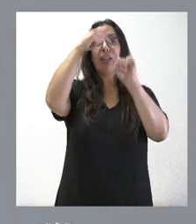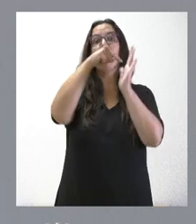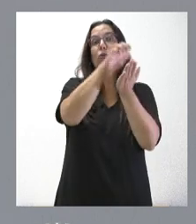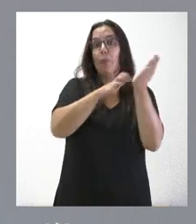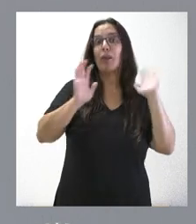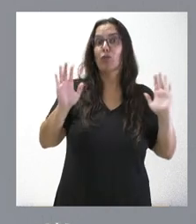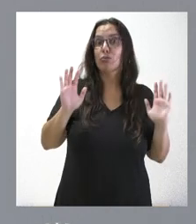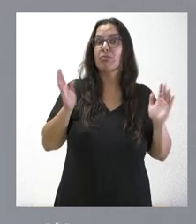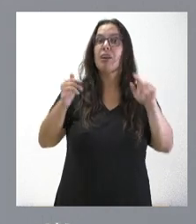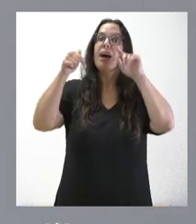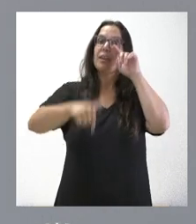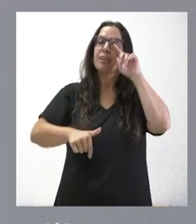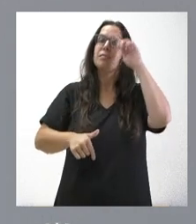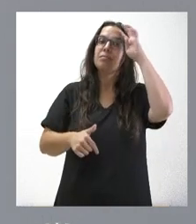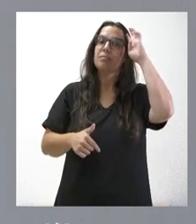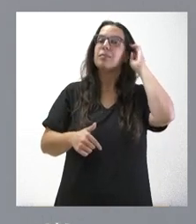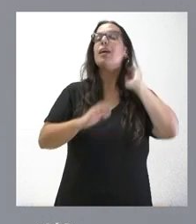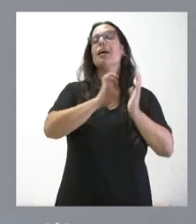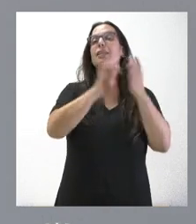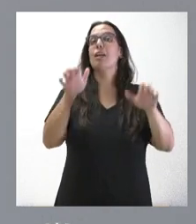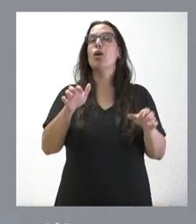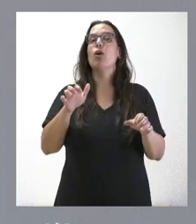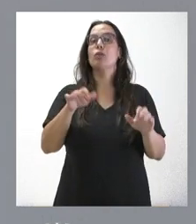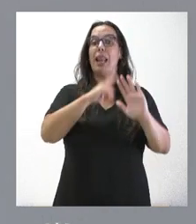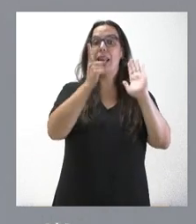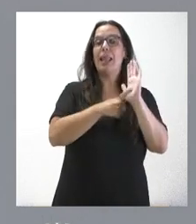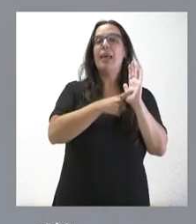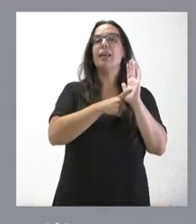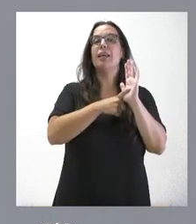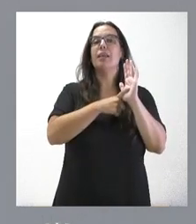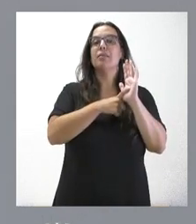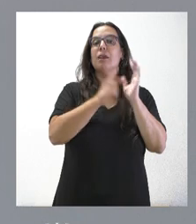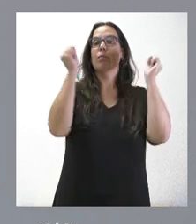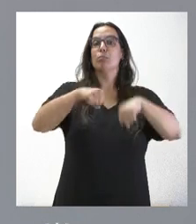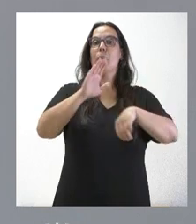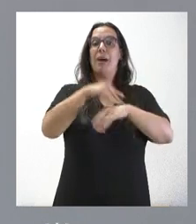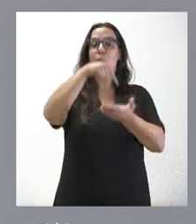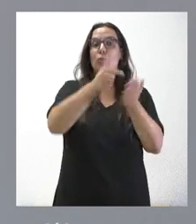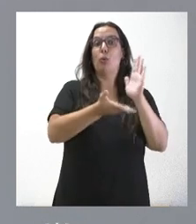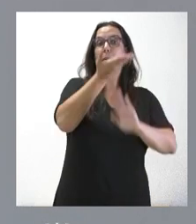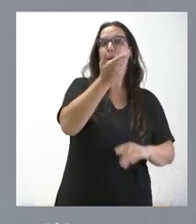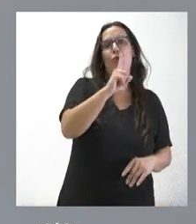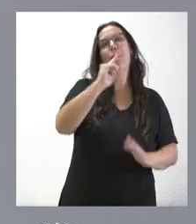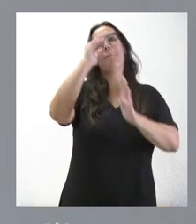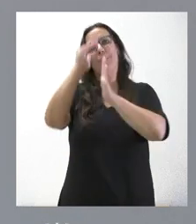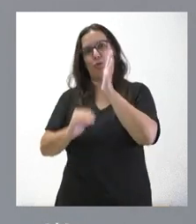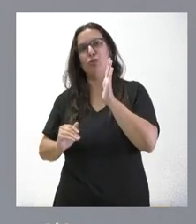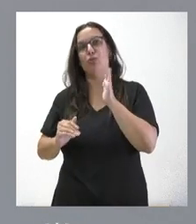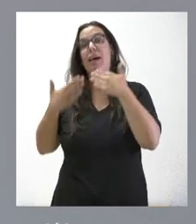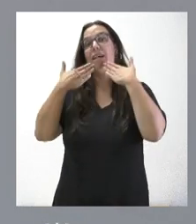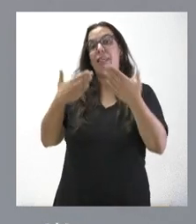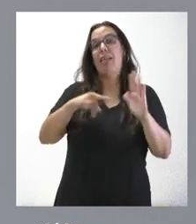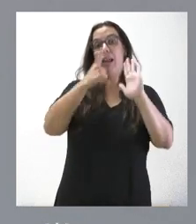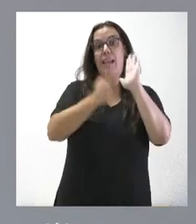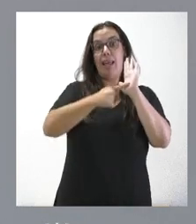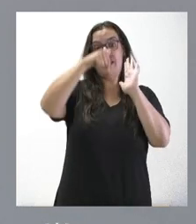Es que en Castilla y León hemos aprobado el ámbito legislativo no para subir impuestos, sino para bajarlos. Gracias a las leyes en Castilla y León,